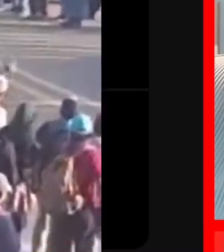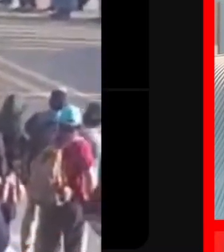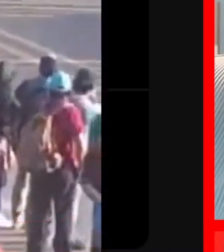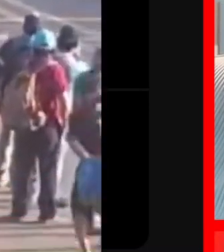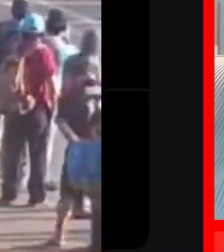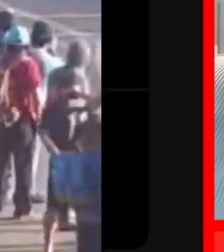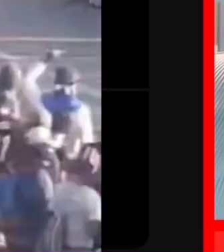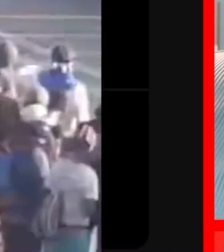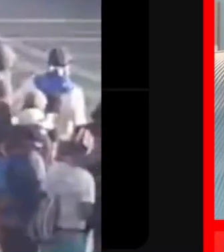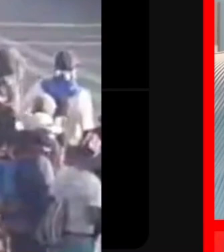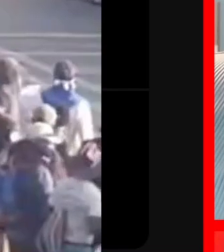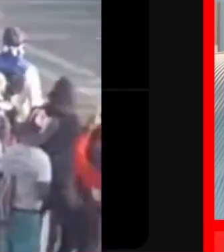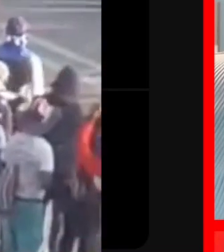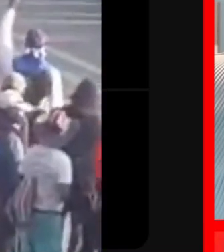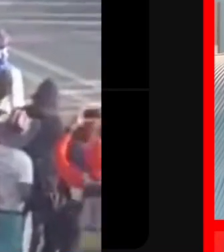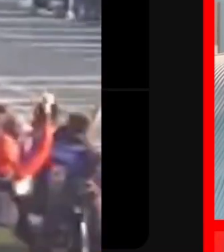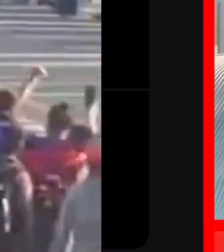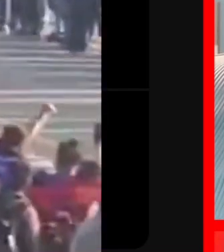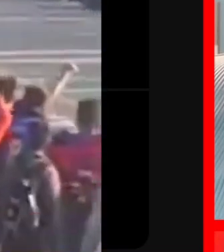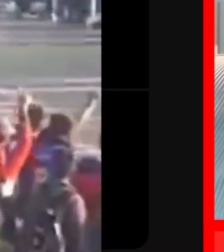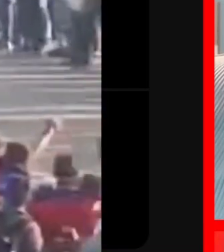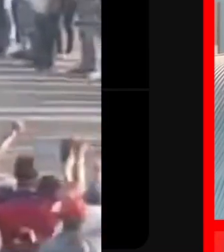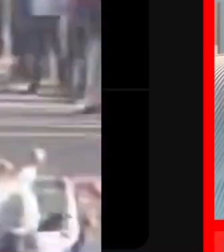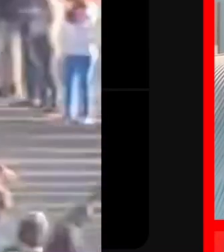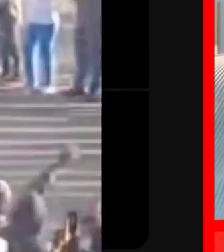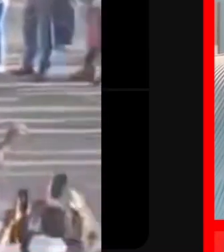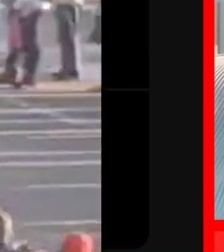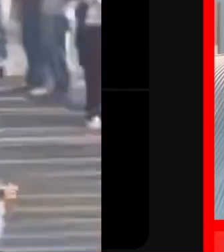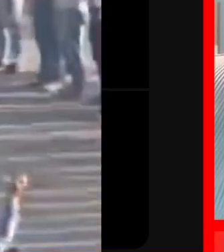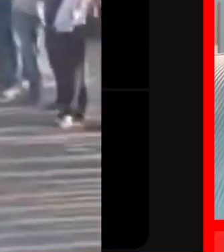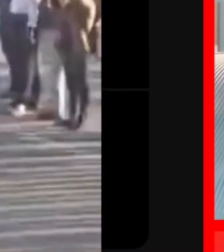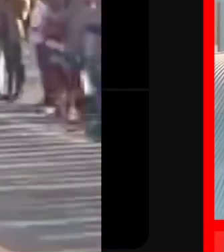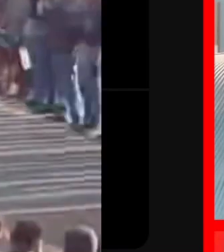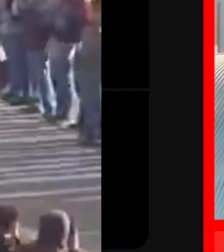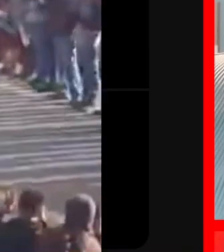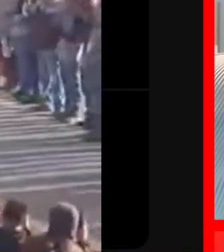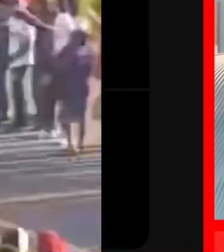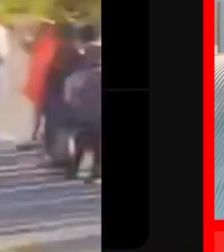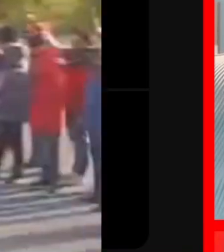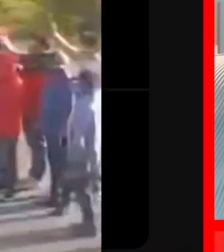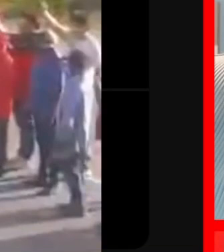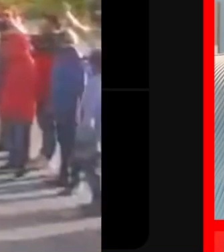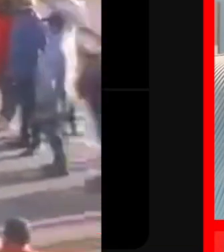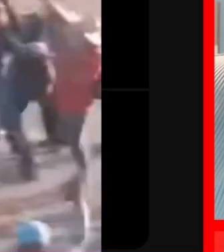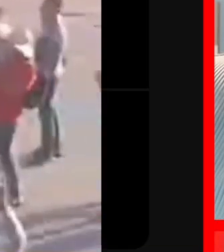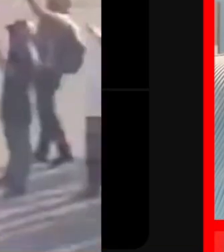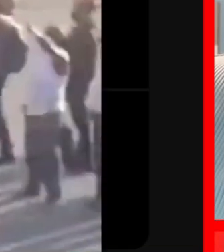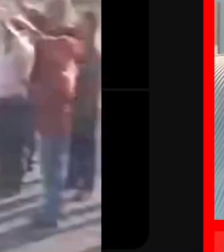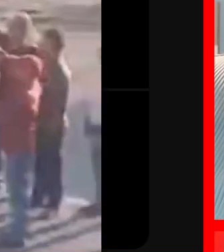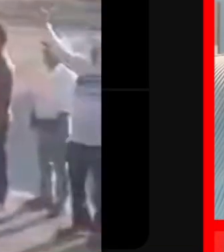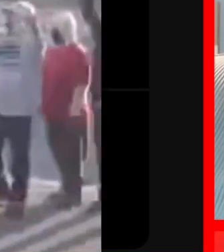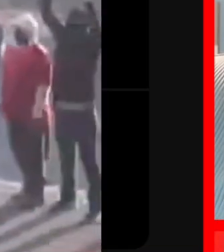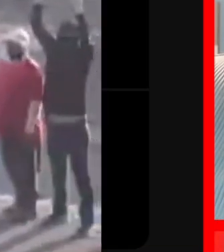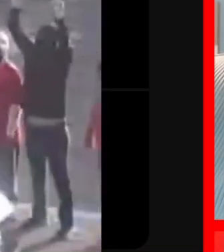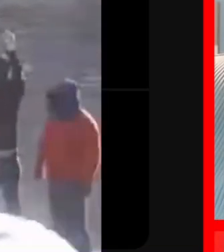mexicanos y hoy el presidente López Obrador en la mañanera tocó este tema y dijo que va a